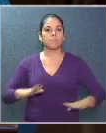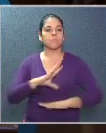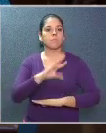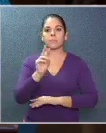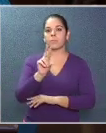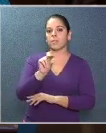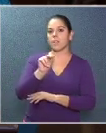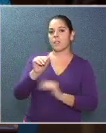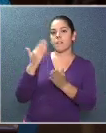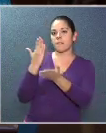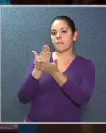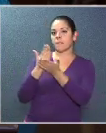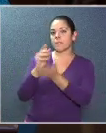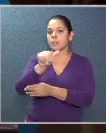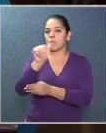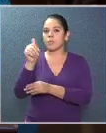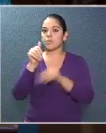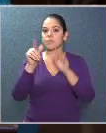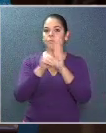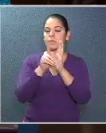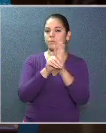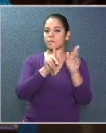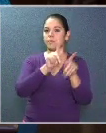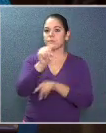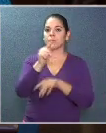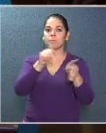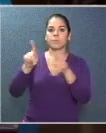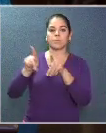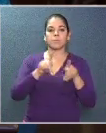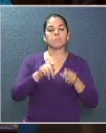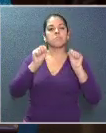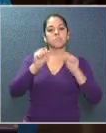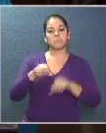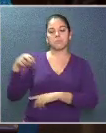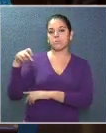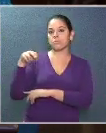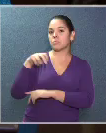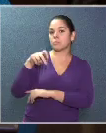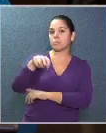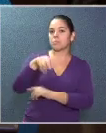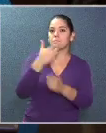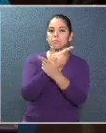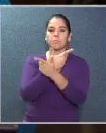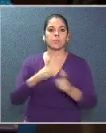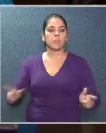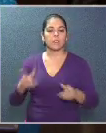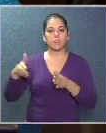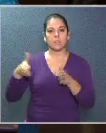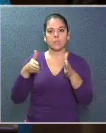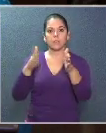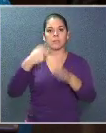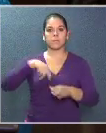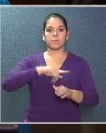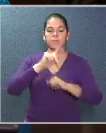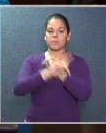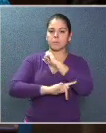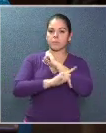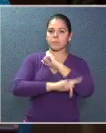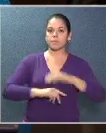derecho que los demás costarricenses también tienen de transitar libremente por las calles de nuestro país.